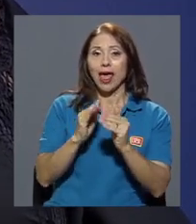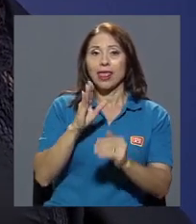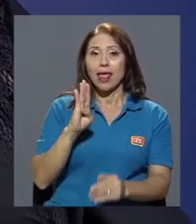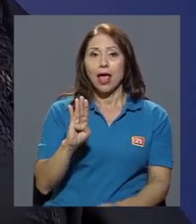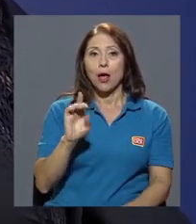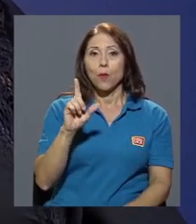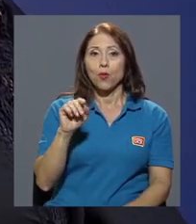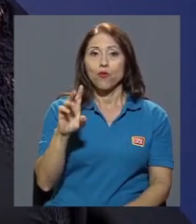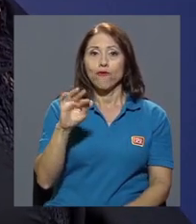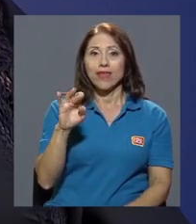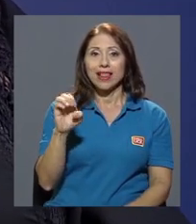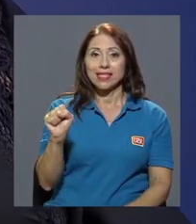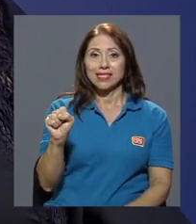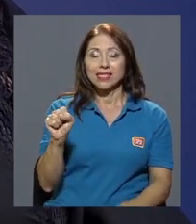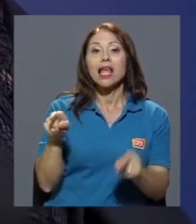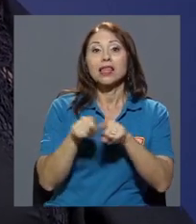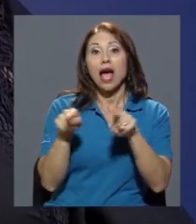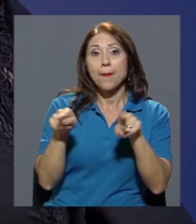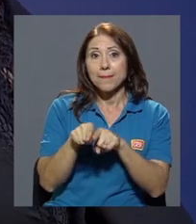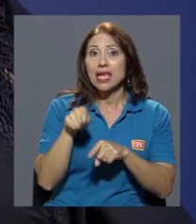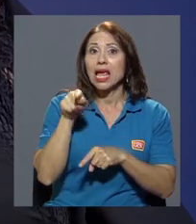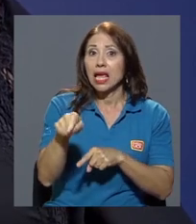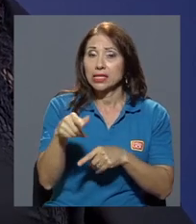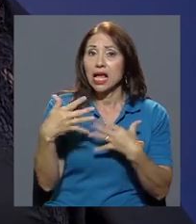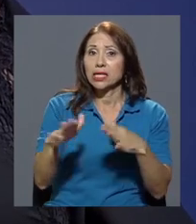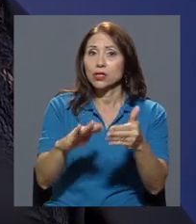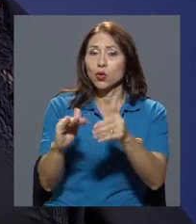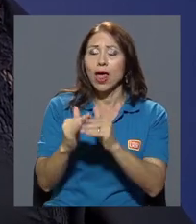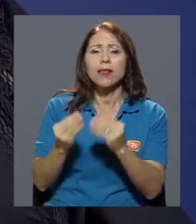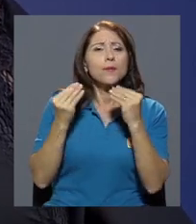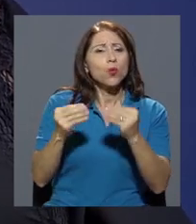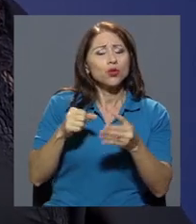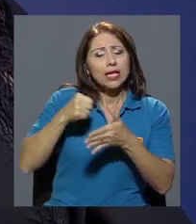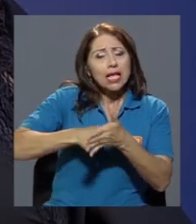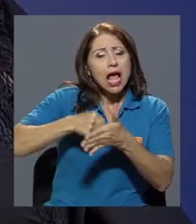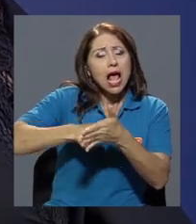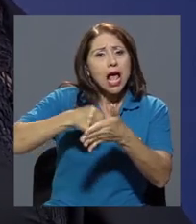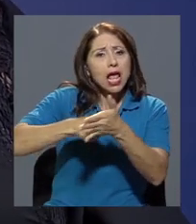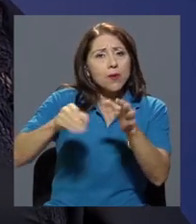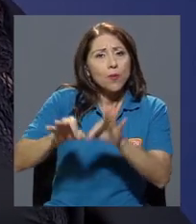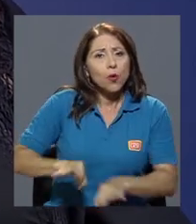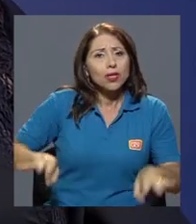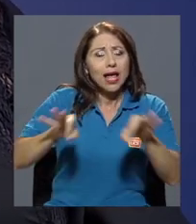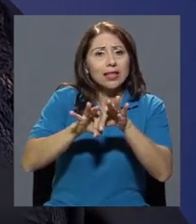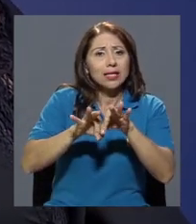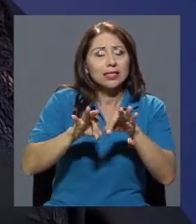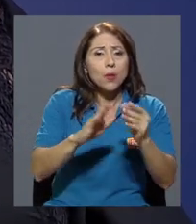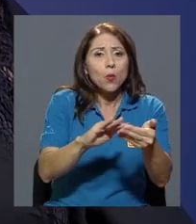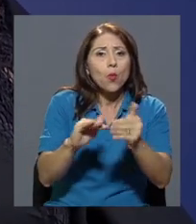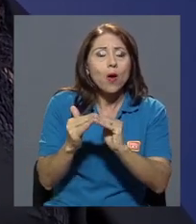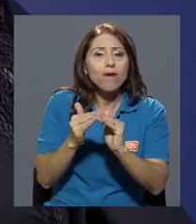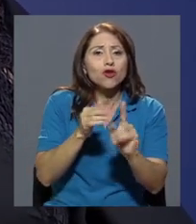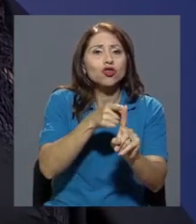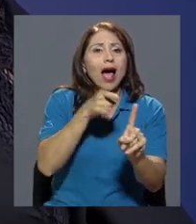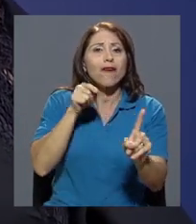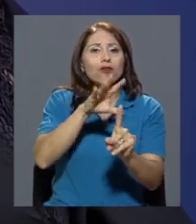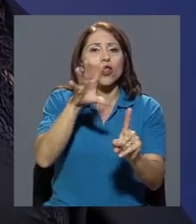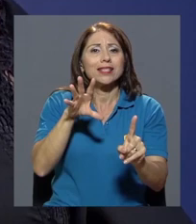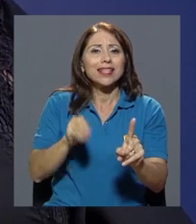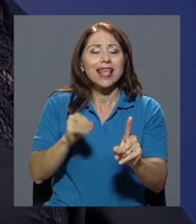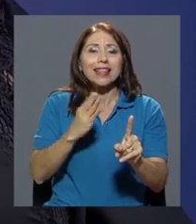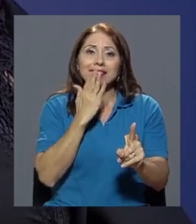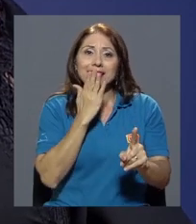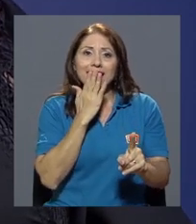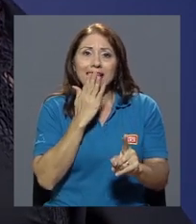que también tiene una historia, digamos, también de luchas muy importantes de pueblos afrodescendientes e indígenas que